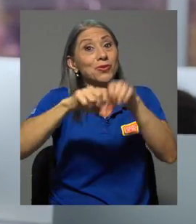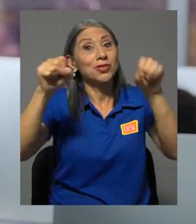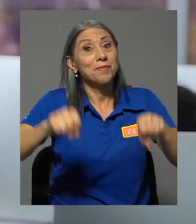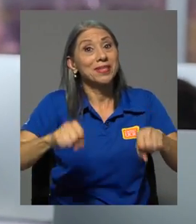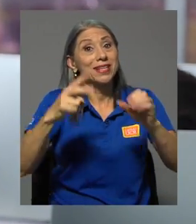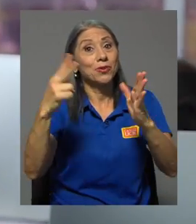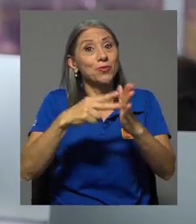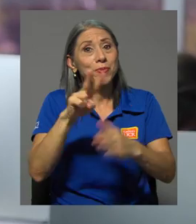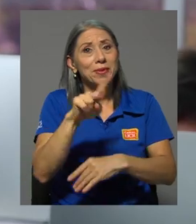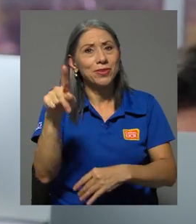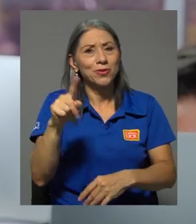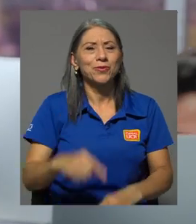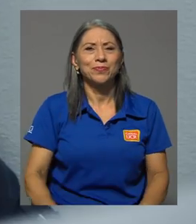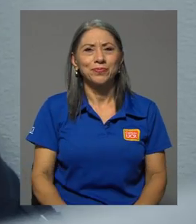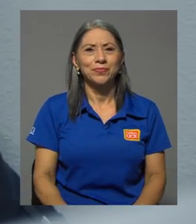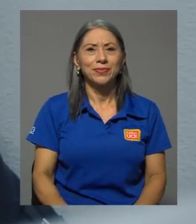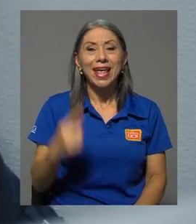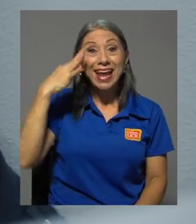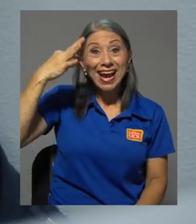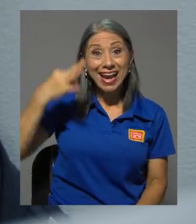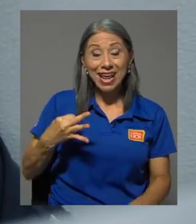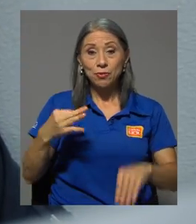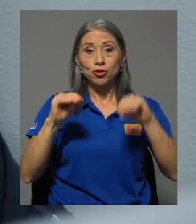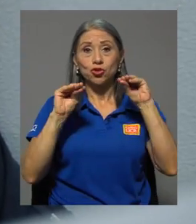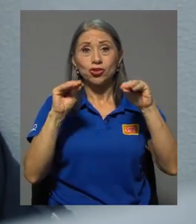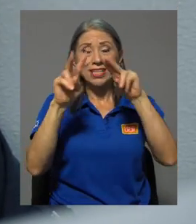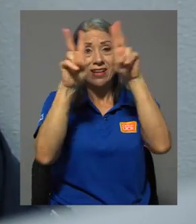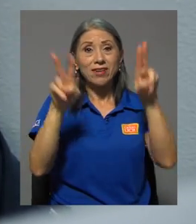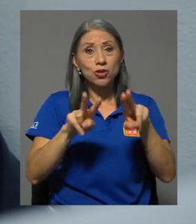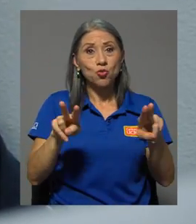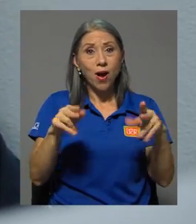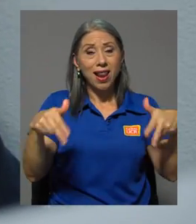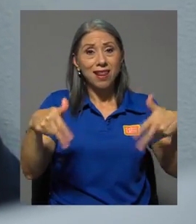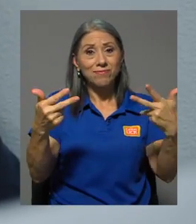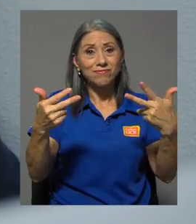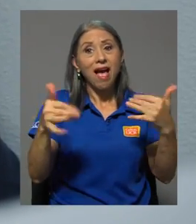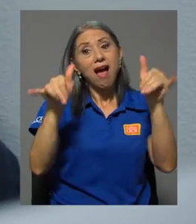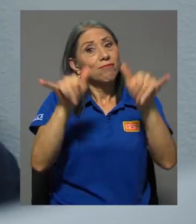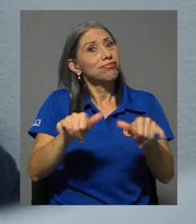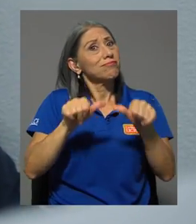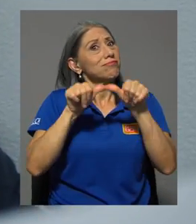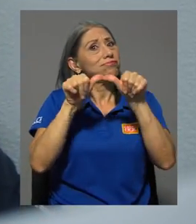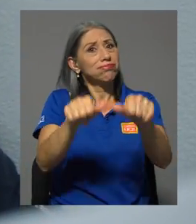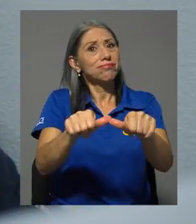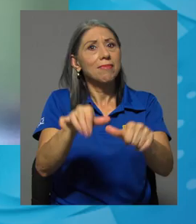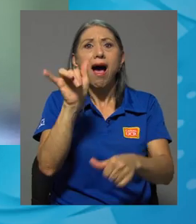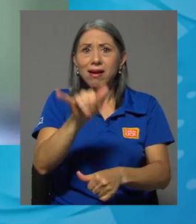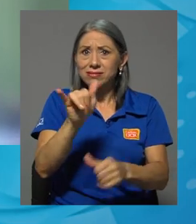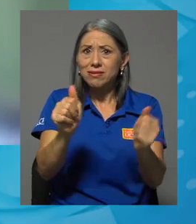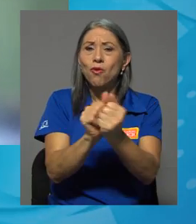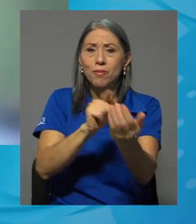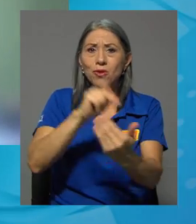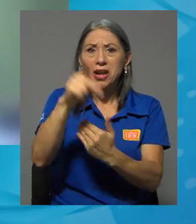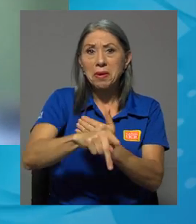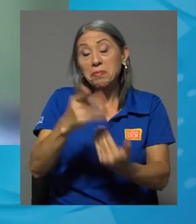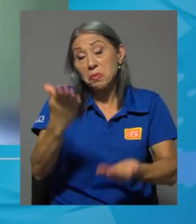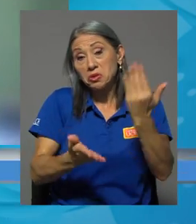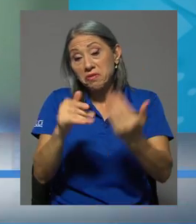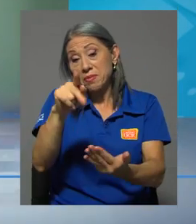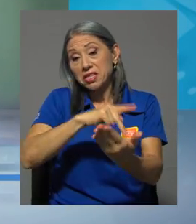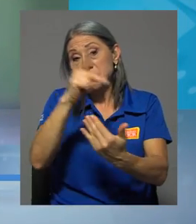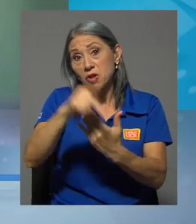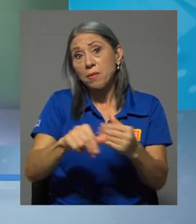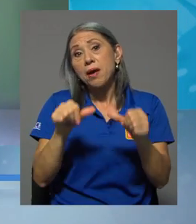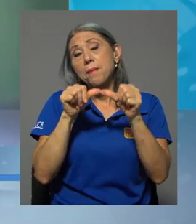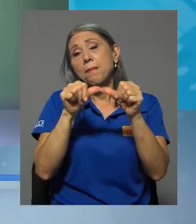semestre 2021. Creemos que la docencia virtual llegó para quedarse y así lo vamos a hacer con este programa. Posiblemente se va a convertir en un